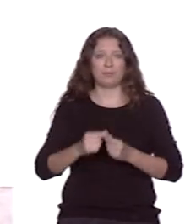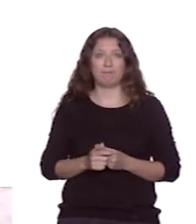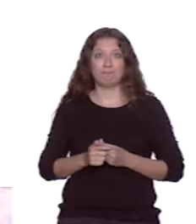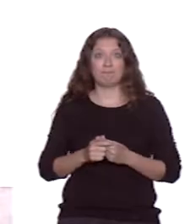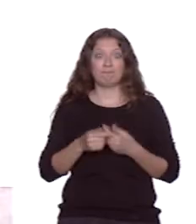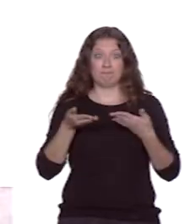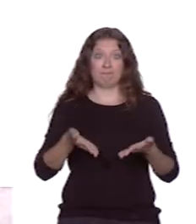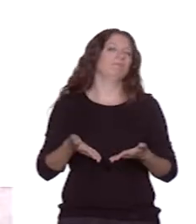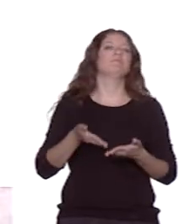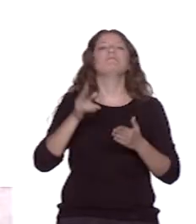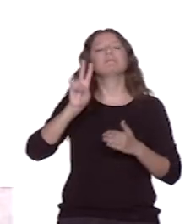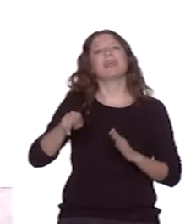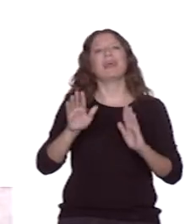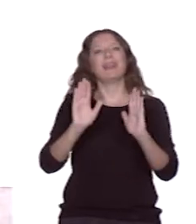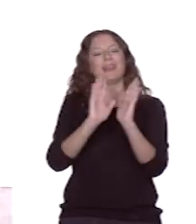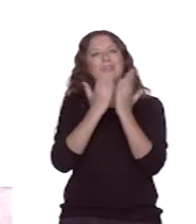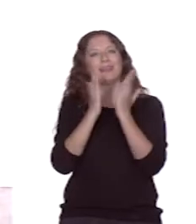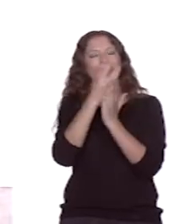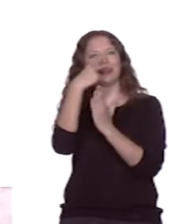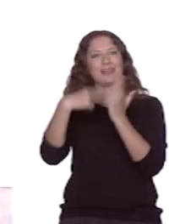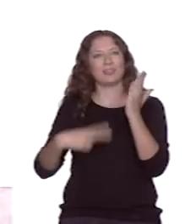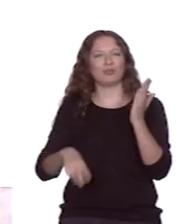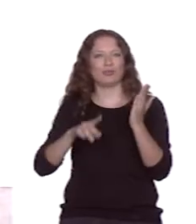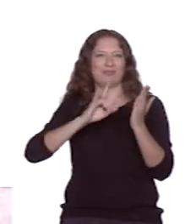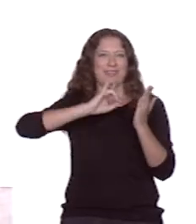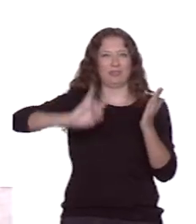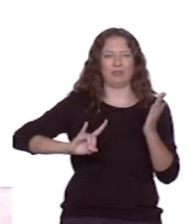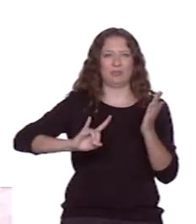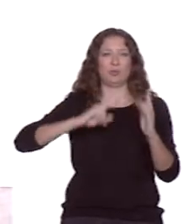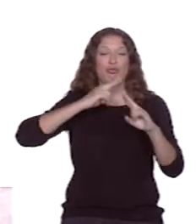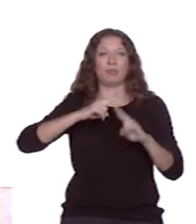lector de libros electrónicos, también conocido como e-reader.